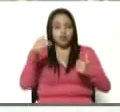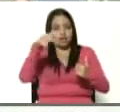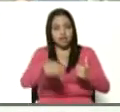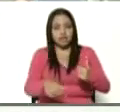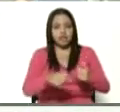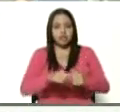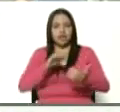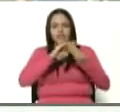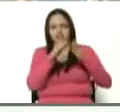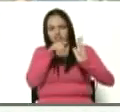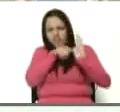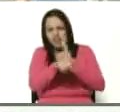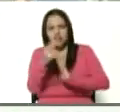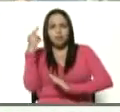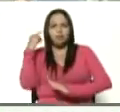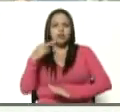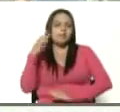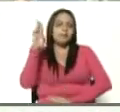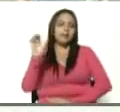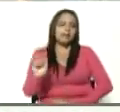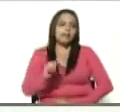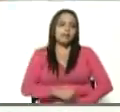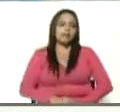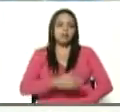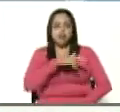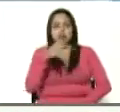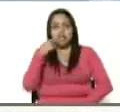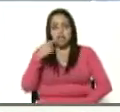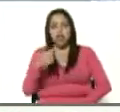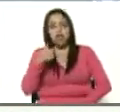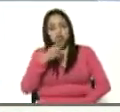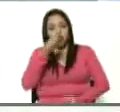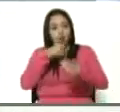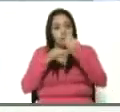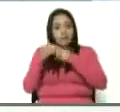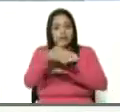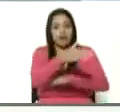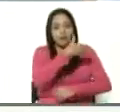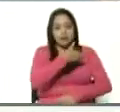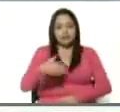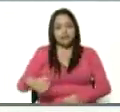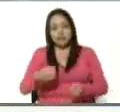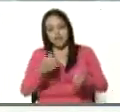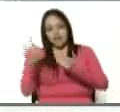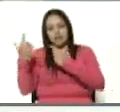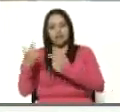desde el barrio Bolívar, Petare, nosotros le decimos, yo como pescado, presidente, adelante.